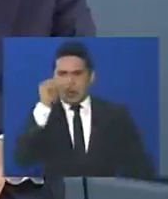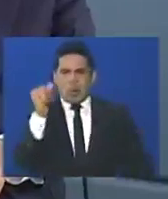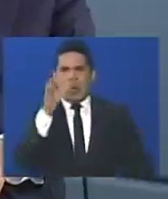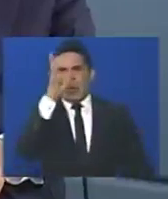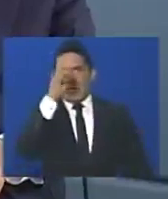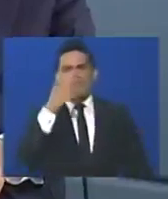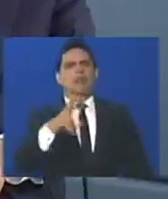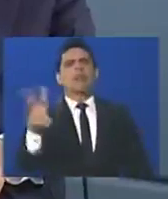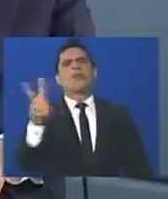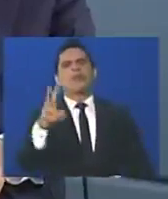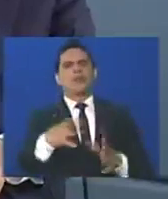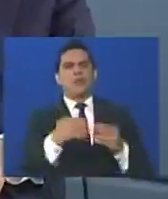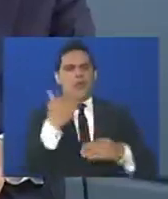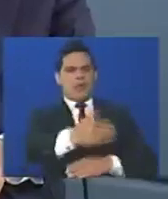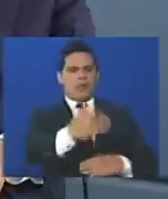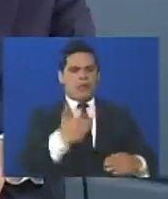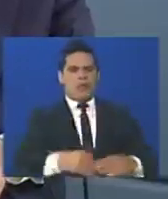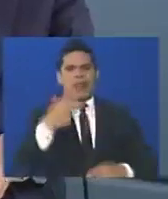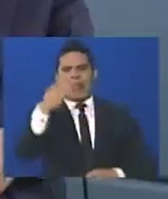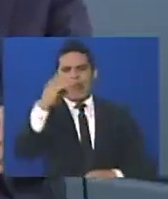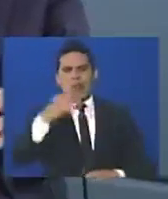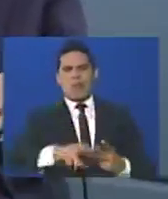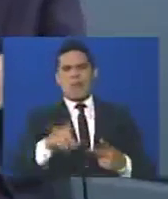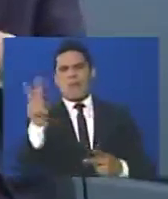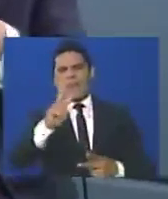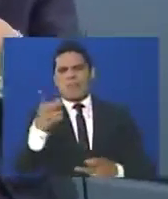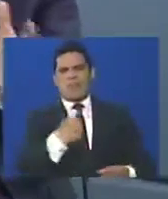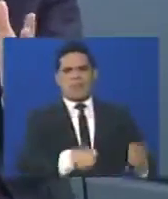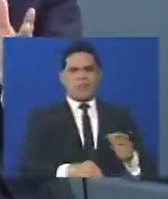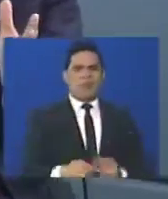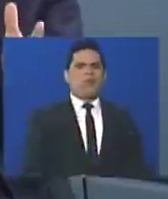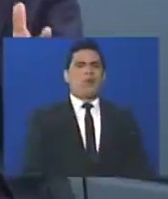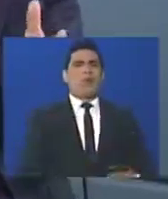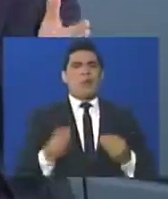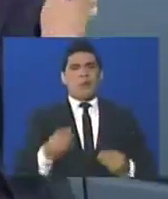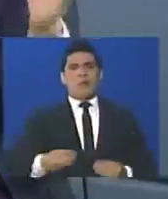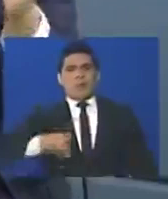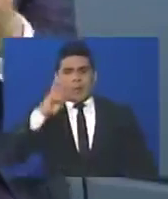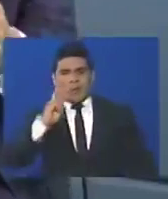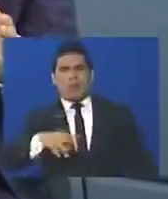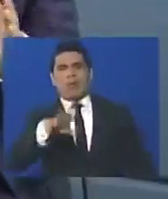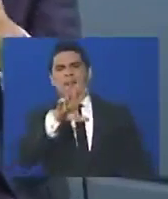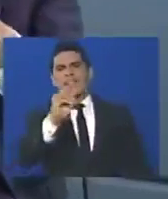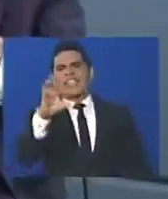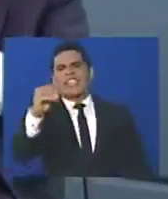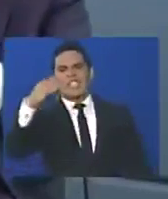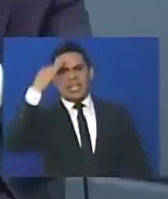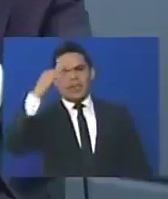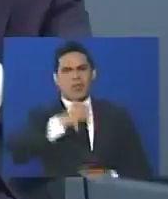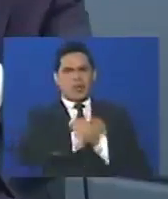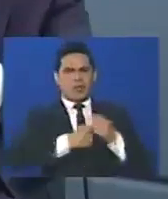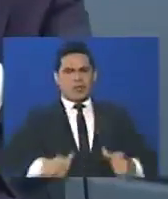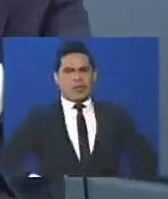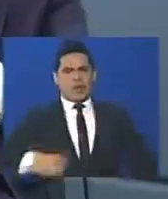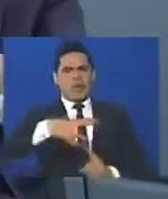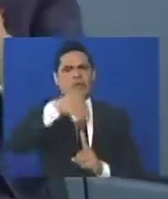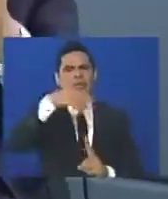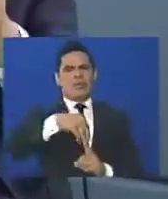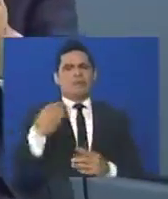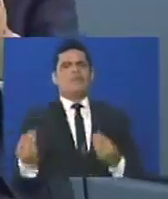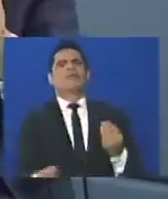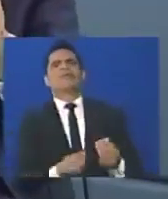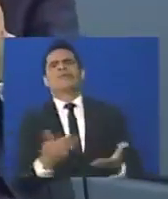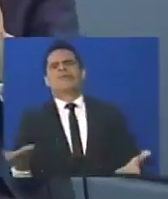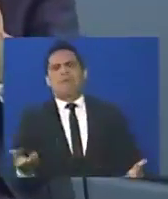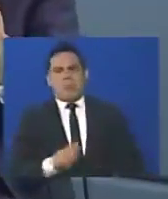burlándose del país en las fronteras, con el contrabando, y haciendo 40 mil cosas, metieron 500 guardias en la plaza Altamira, entonces